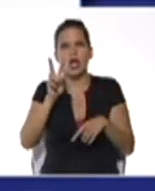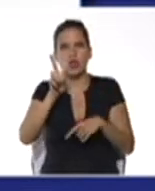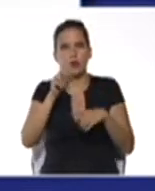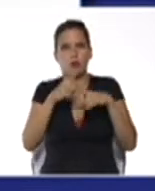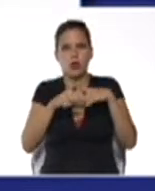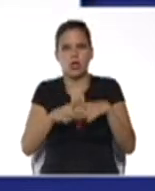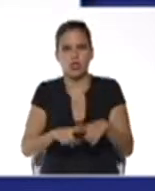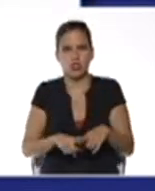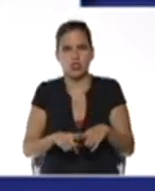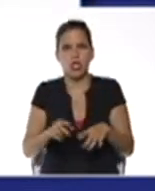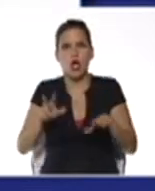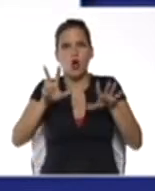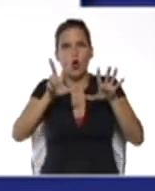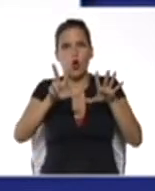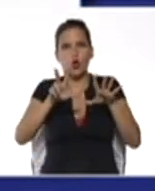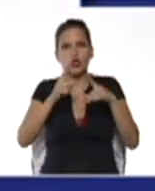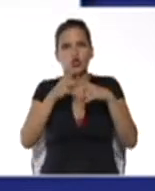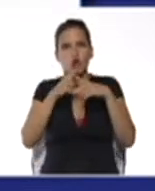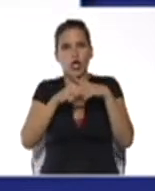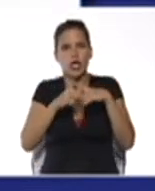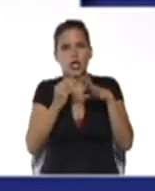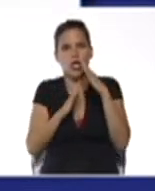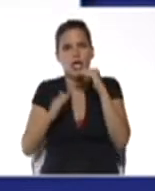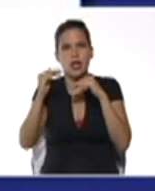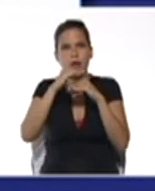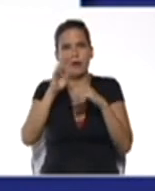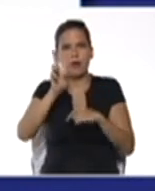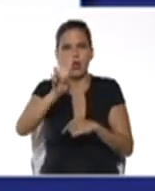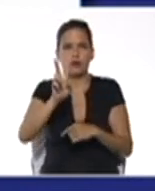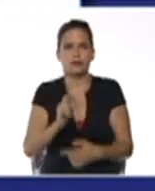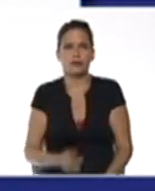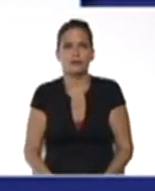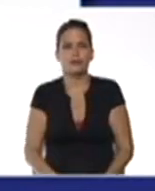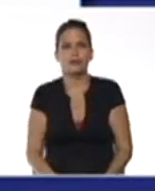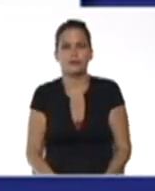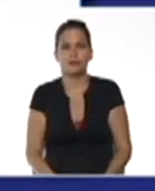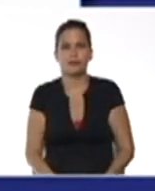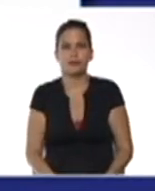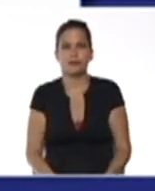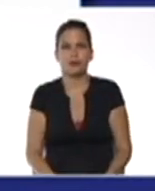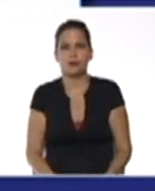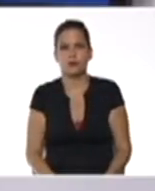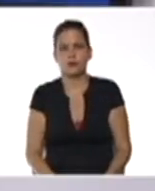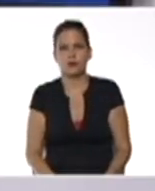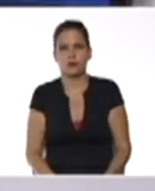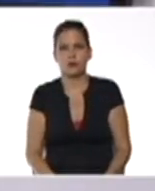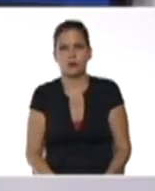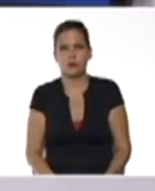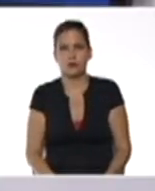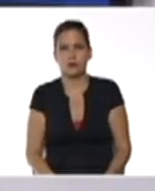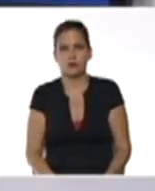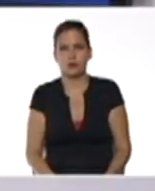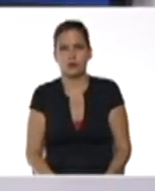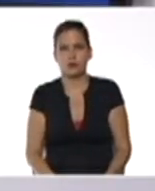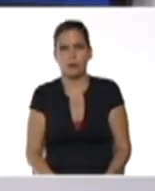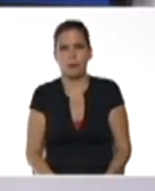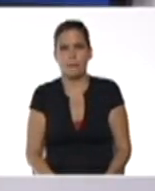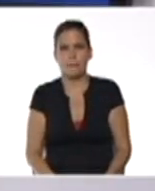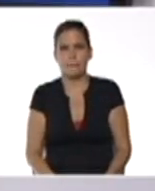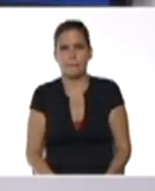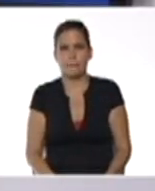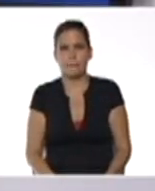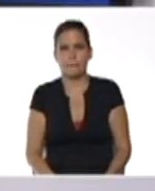por 2 da 8, los coeficientes. Y x por x da x al cuadrado. Trazamos una línea para